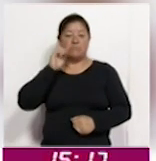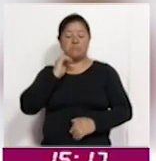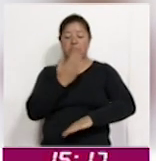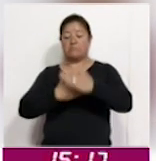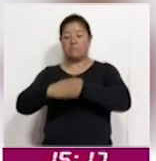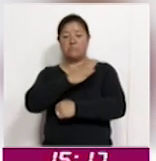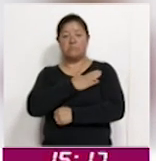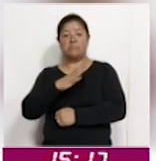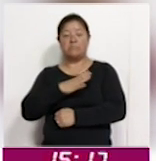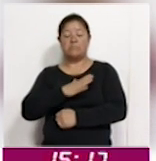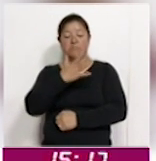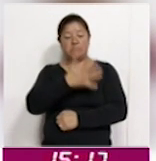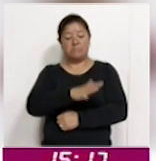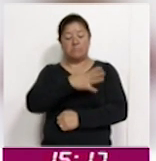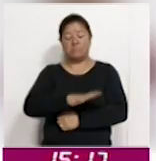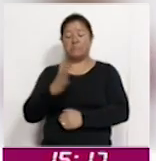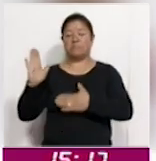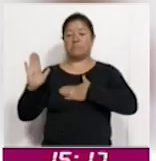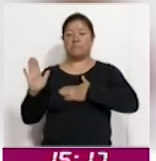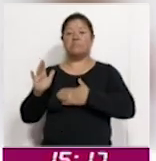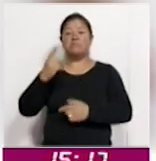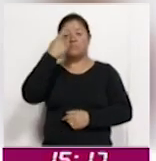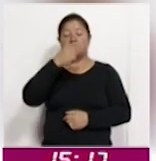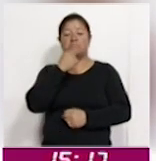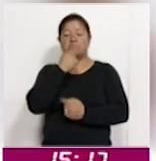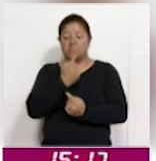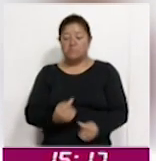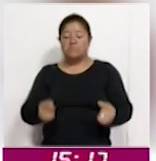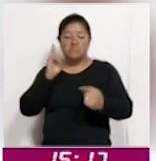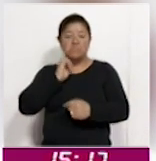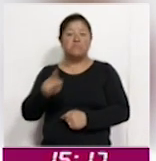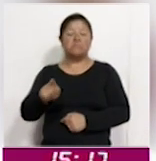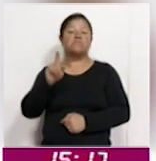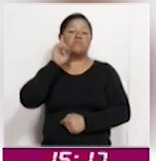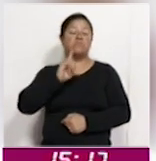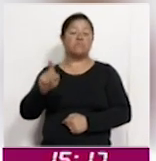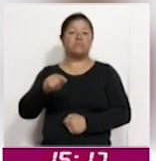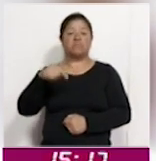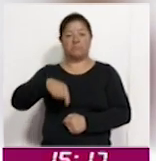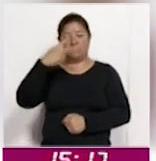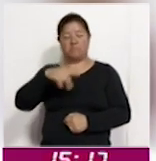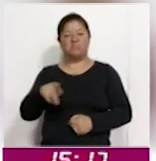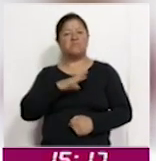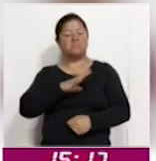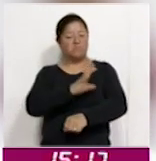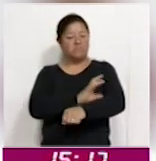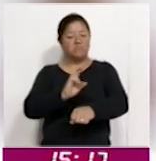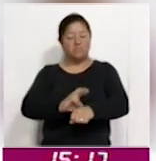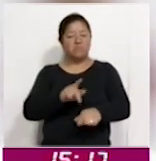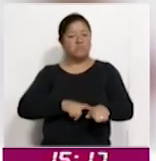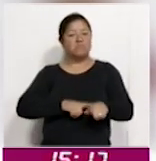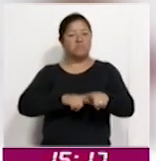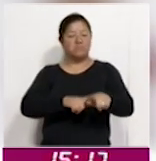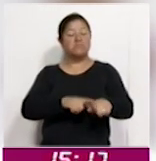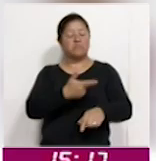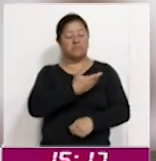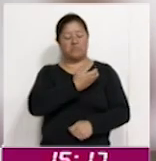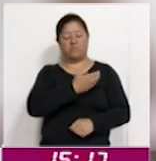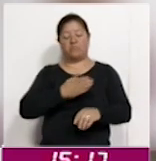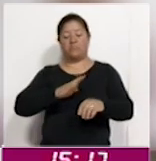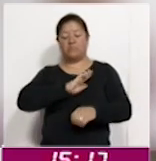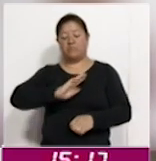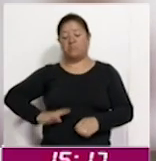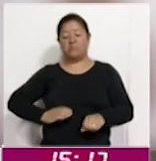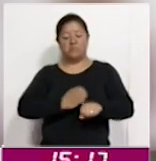presentaron 10 compromisos por las mujeres y niñas en México. Los compromisos son coordinación permanente entre federación, estados y municipios,